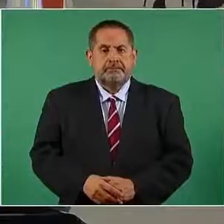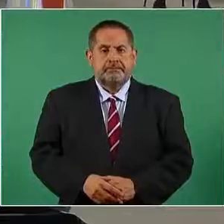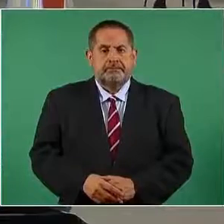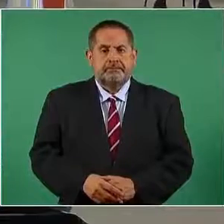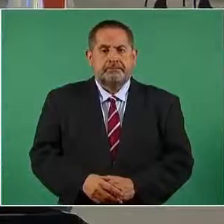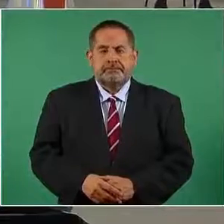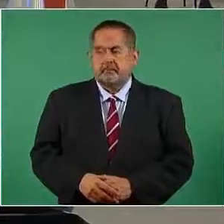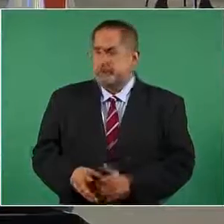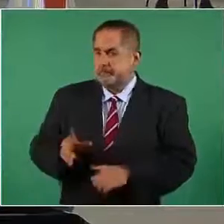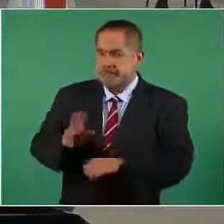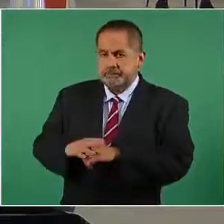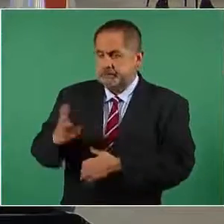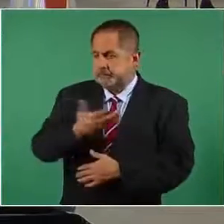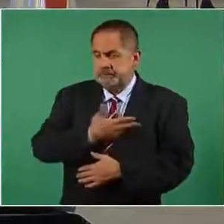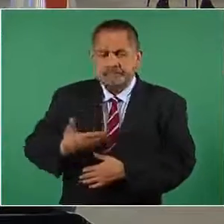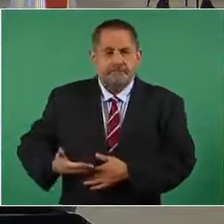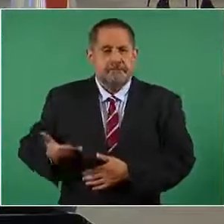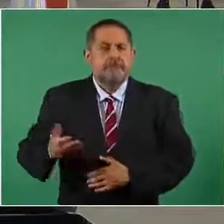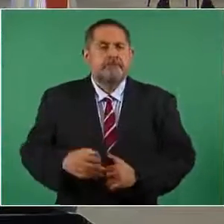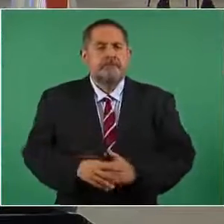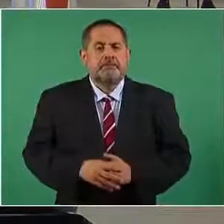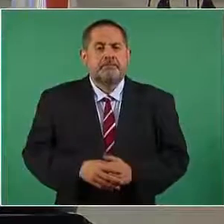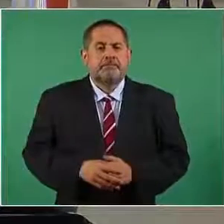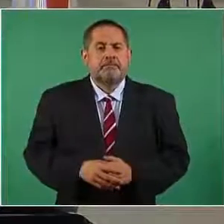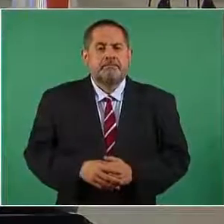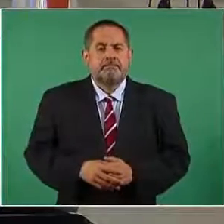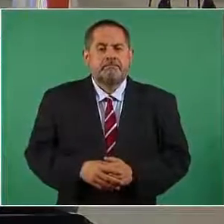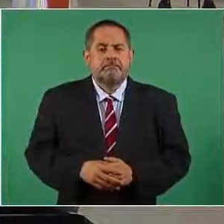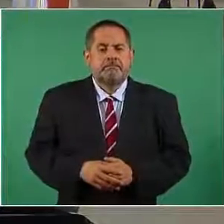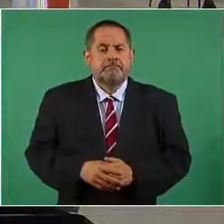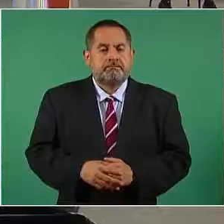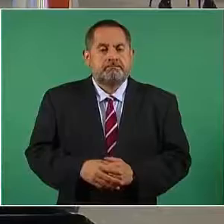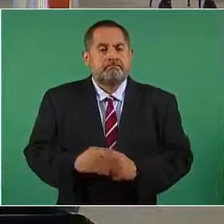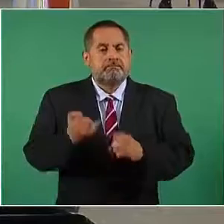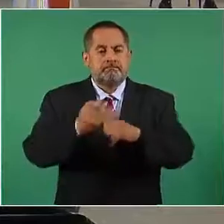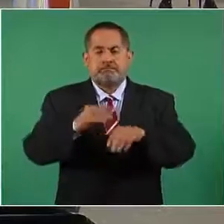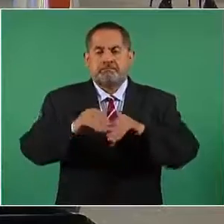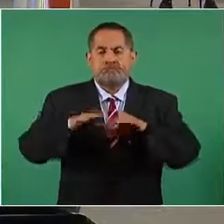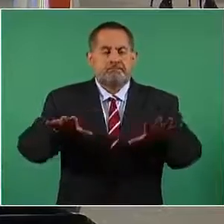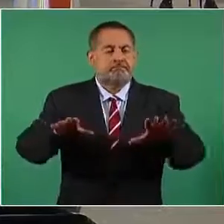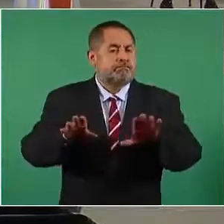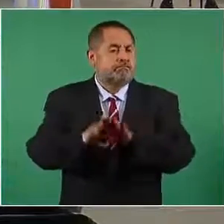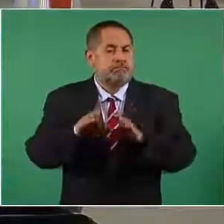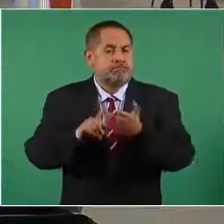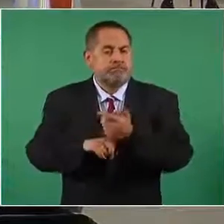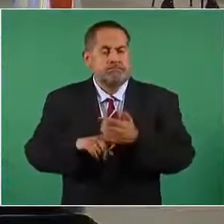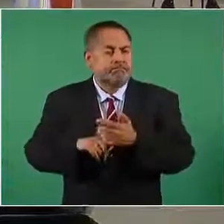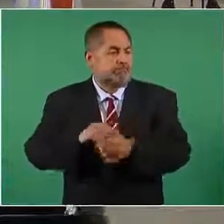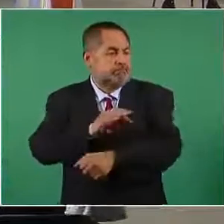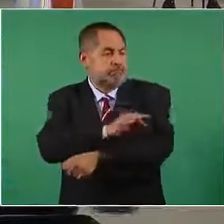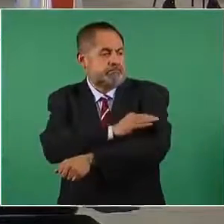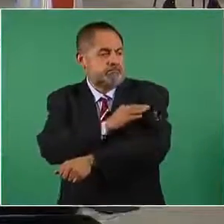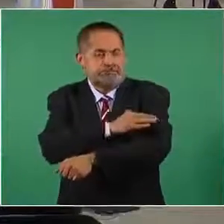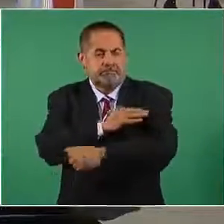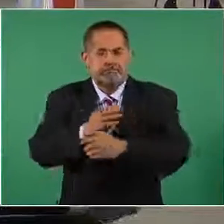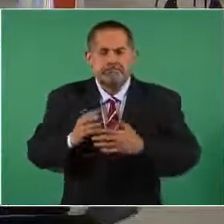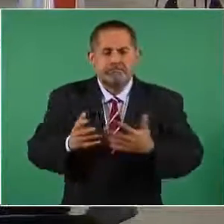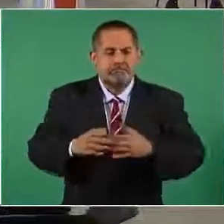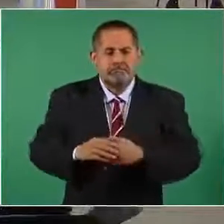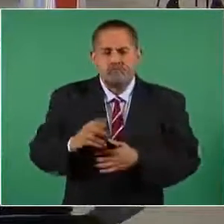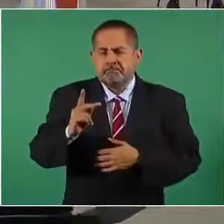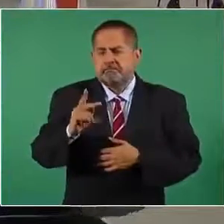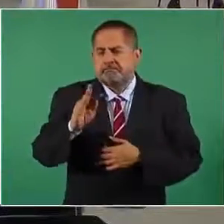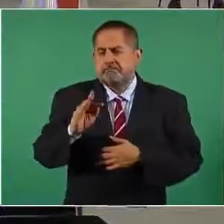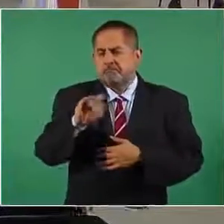Con su permiso, señor presidente. Vamos a dar los datos del informe de distribución de vacunas, vacunas Pfizer